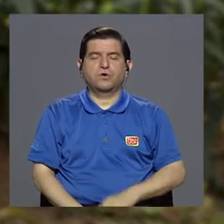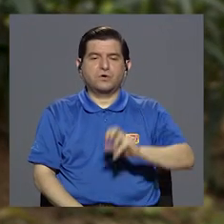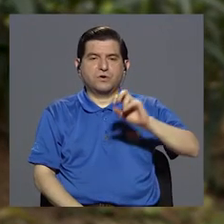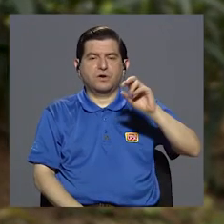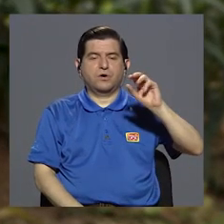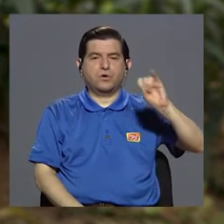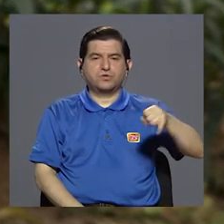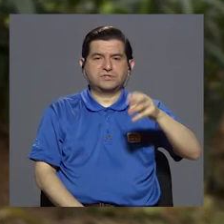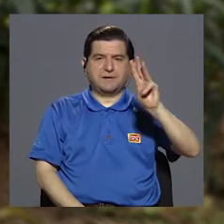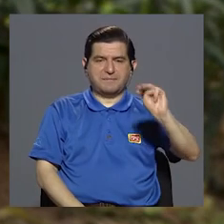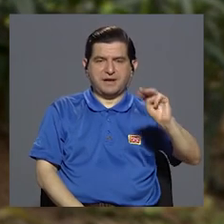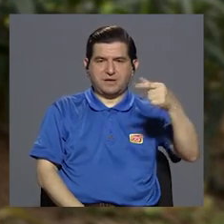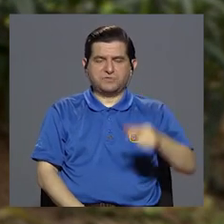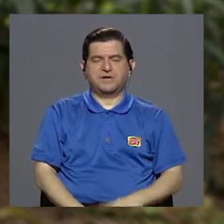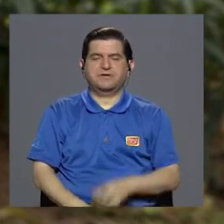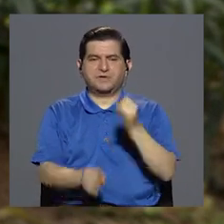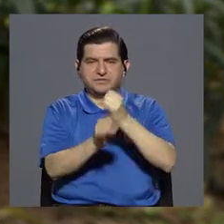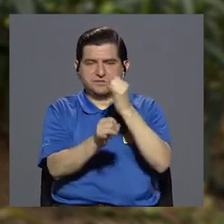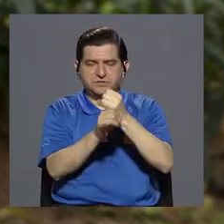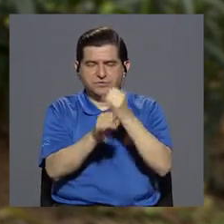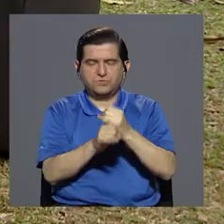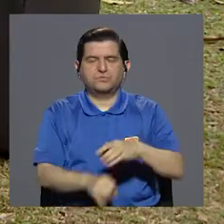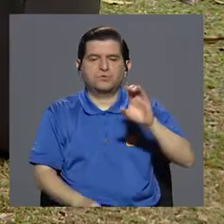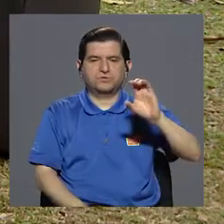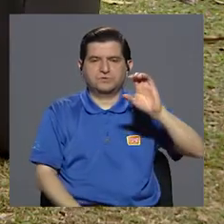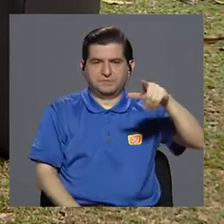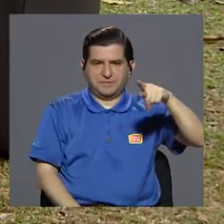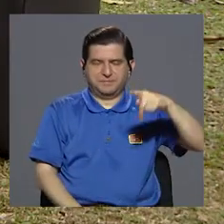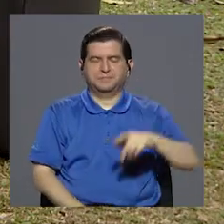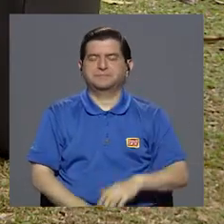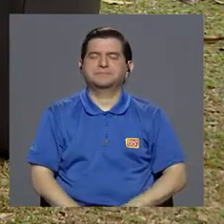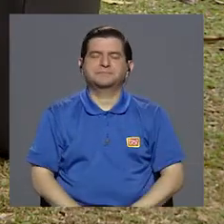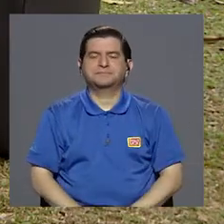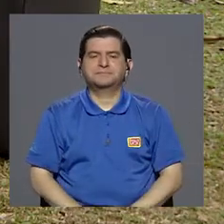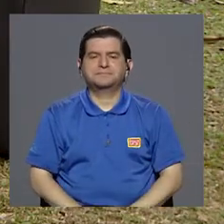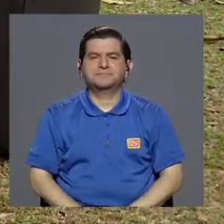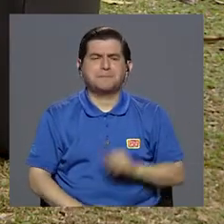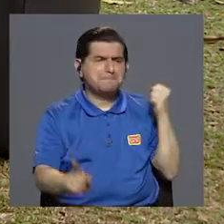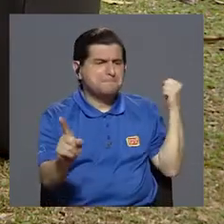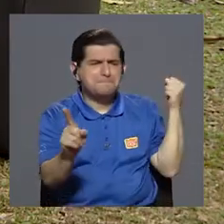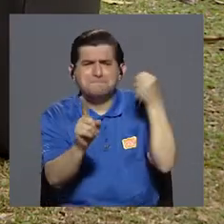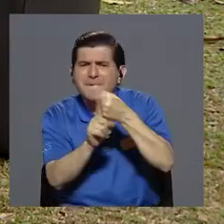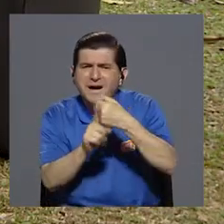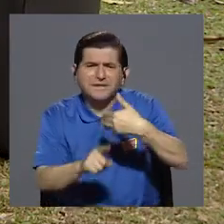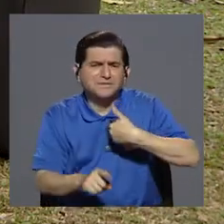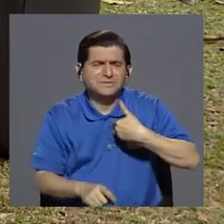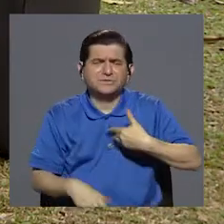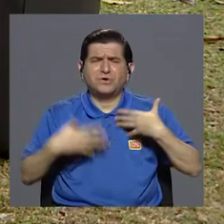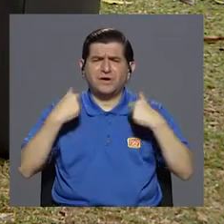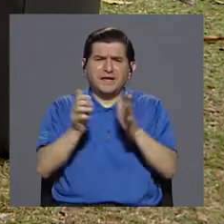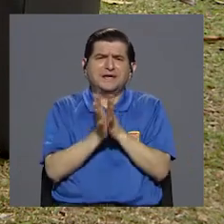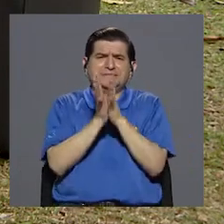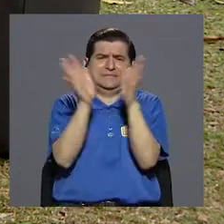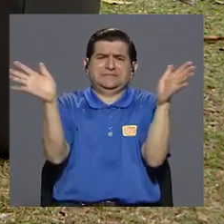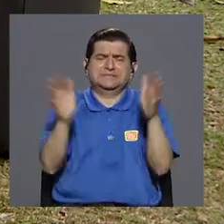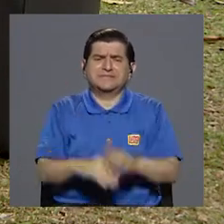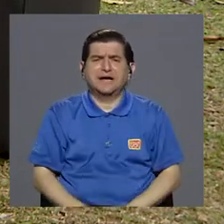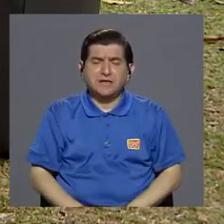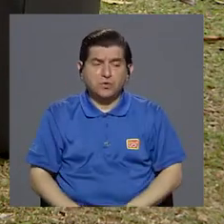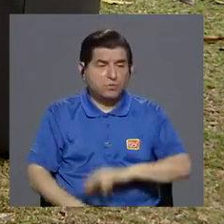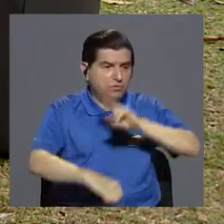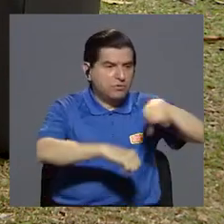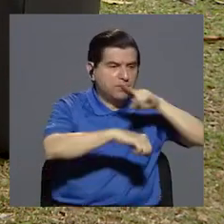José María Gutiérrez del Instituto Clodomiro Picado. ¿Cuál es el impacto en la salud pública,